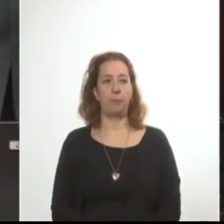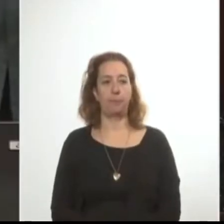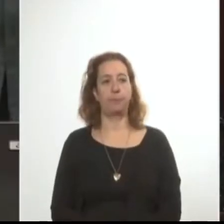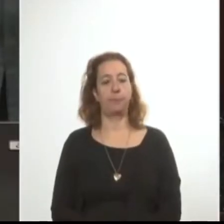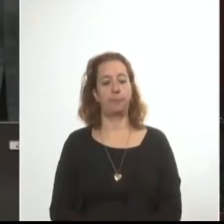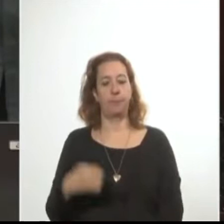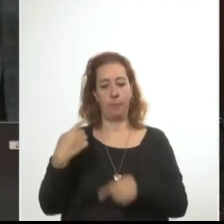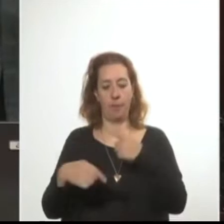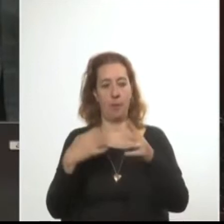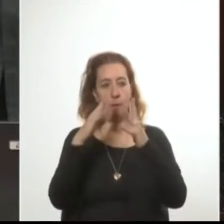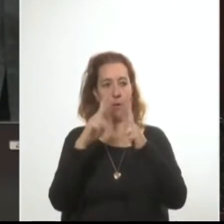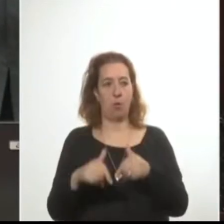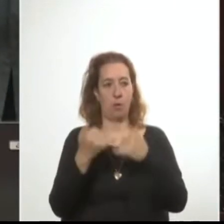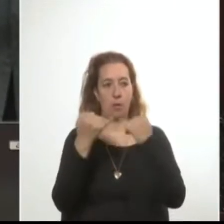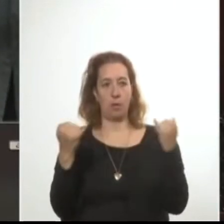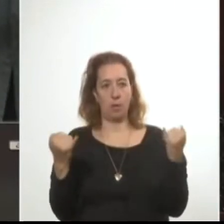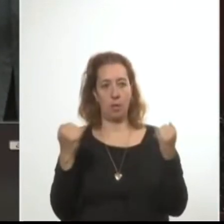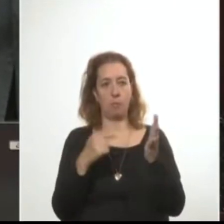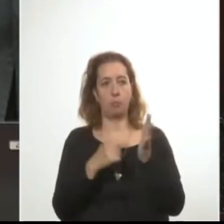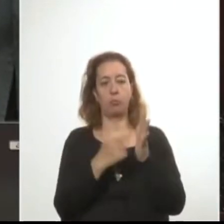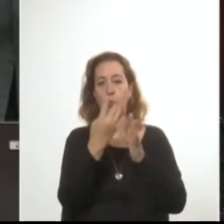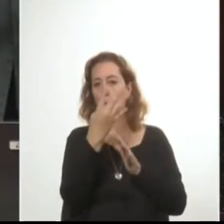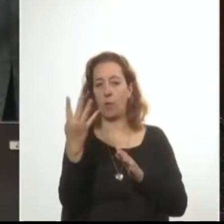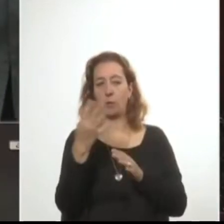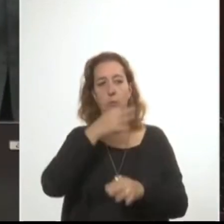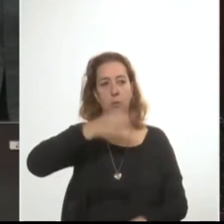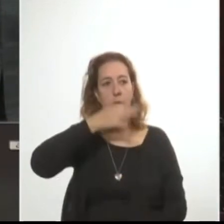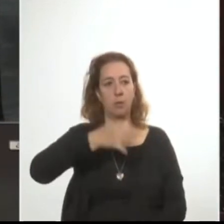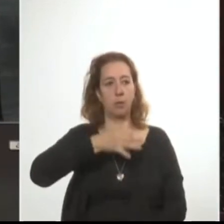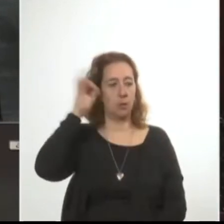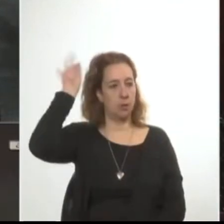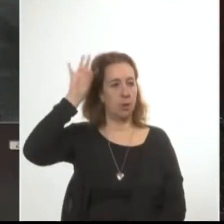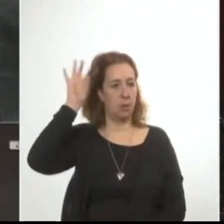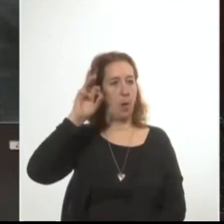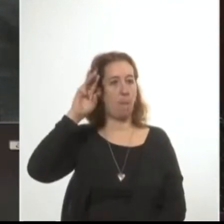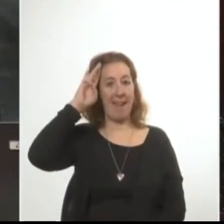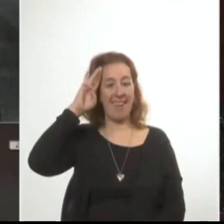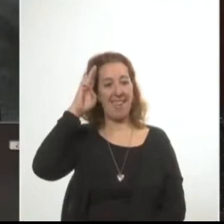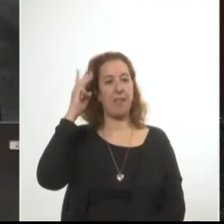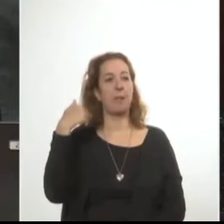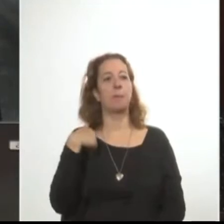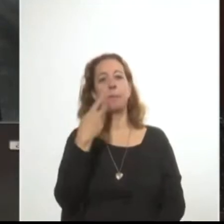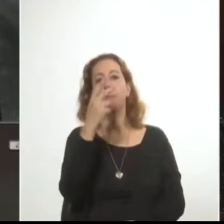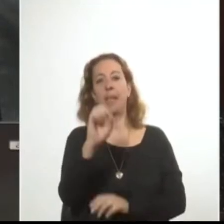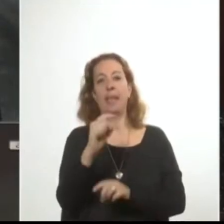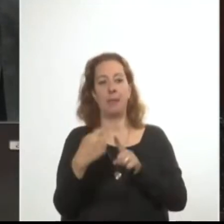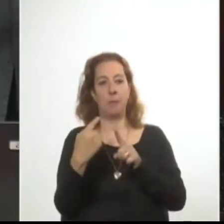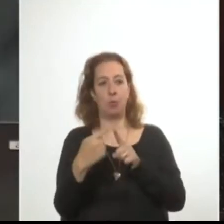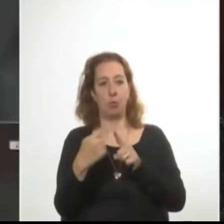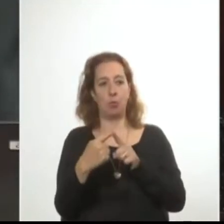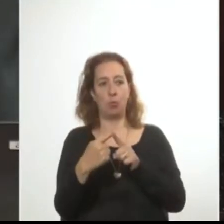Siguiendo con el orden del día, punto 4, exposición del senador Guido Manini Ríos por el término de 20 minutos